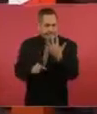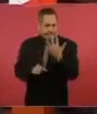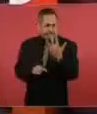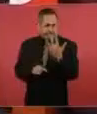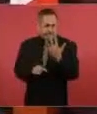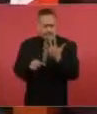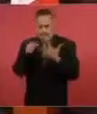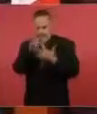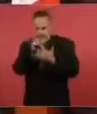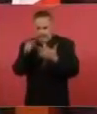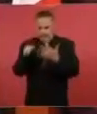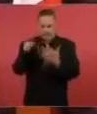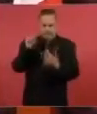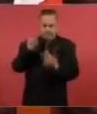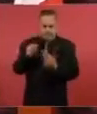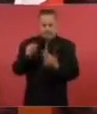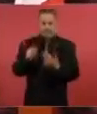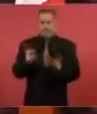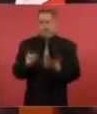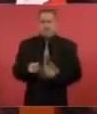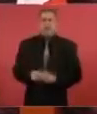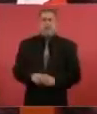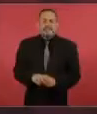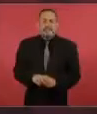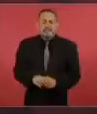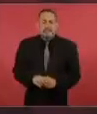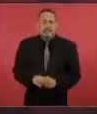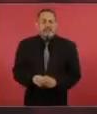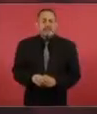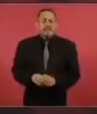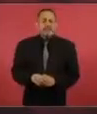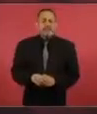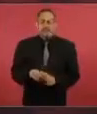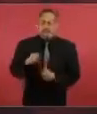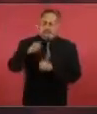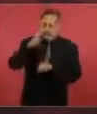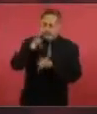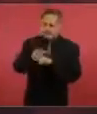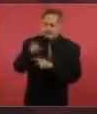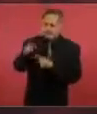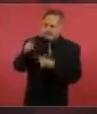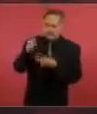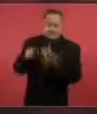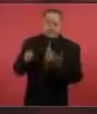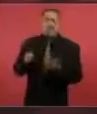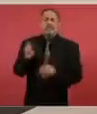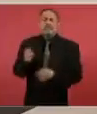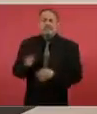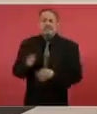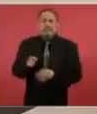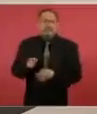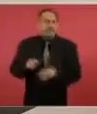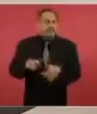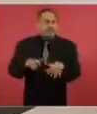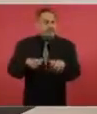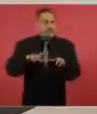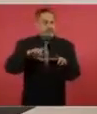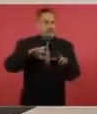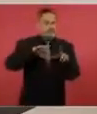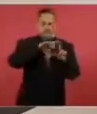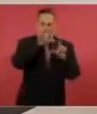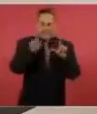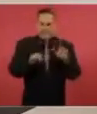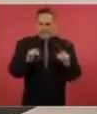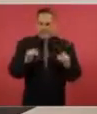una misión es la de proteger nuestra soberanía,